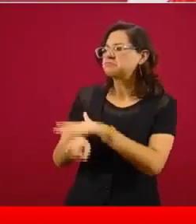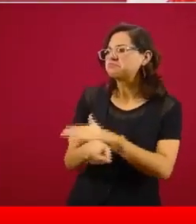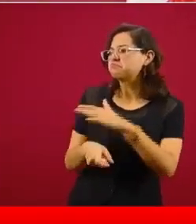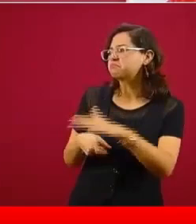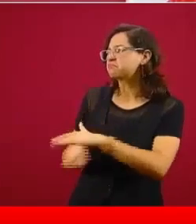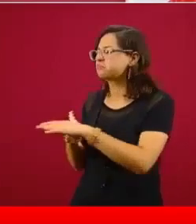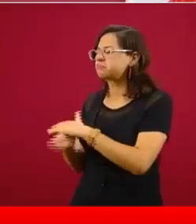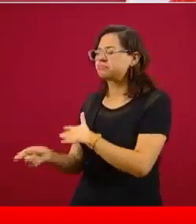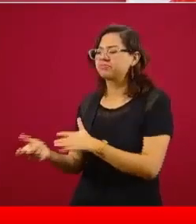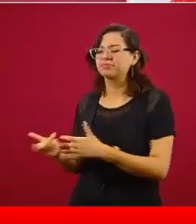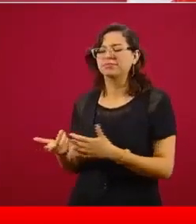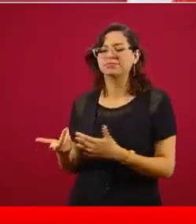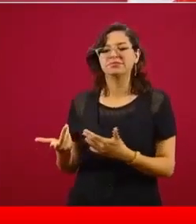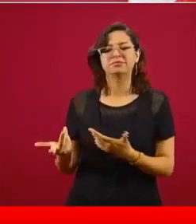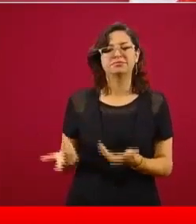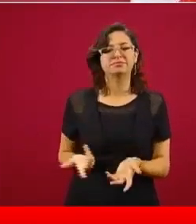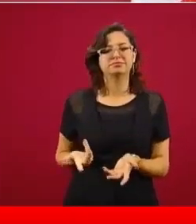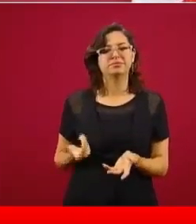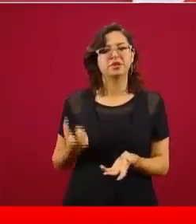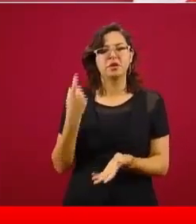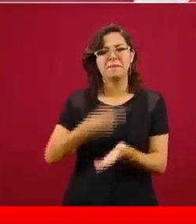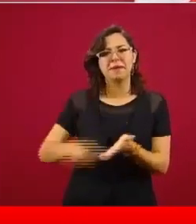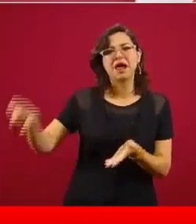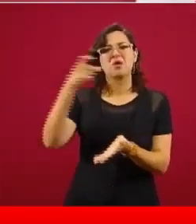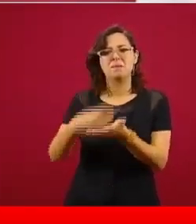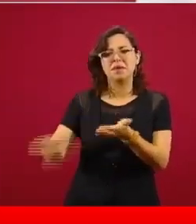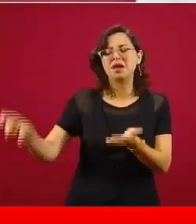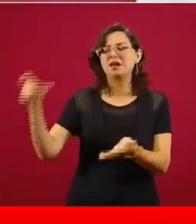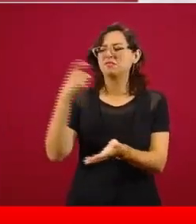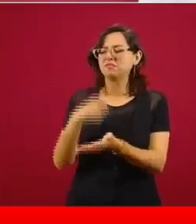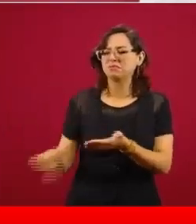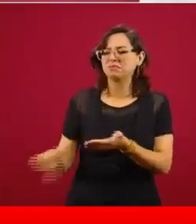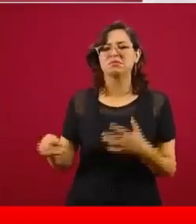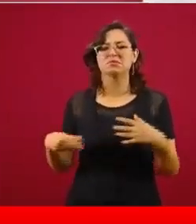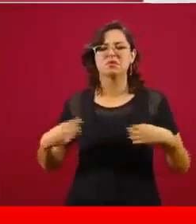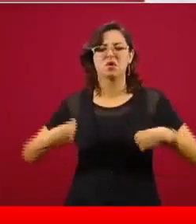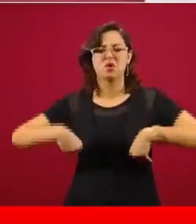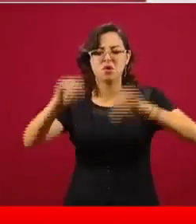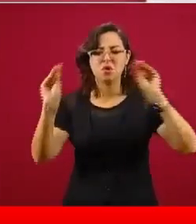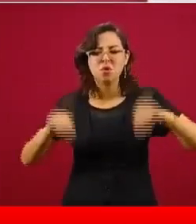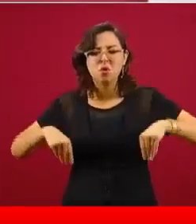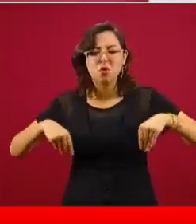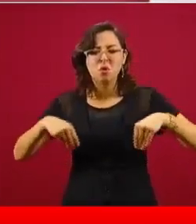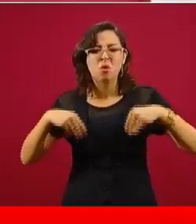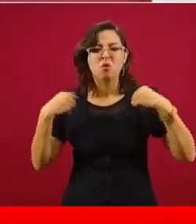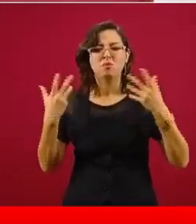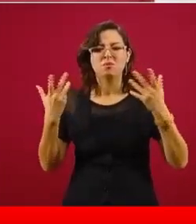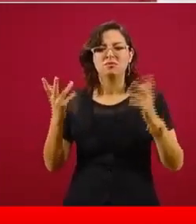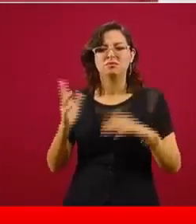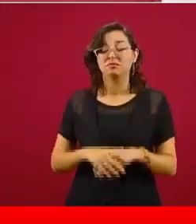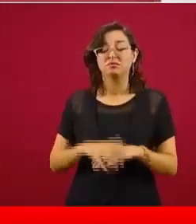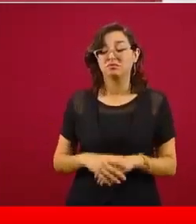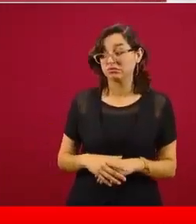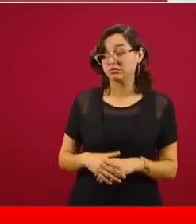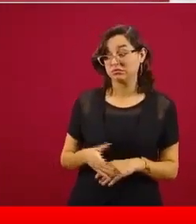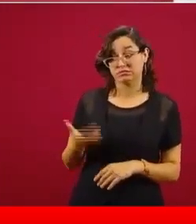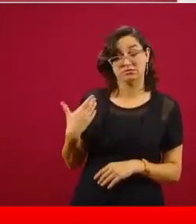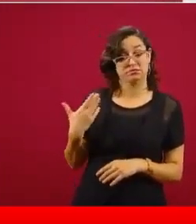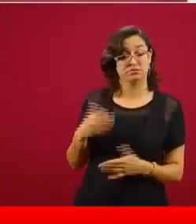a comprar cobijas, todavía hasta hace poco,